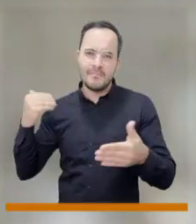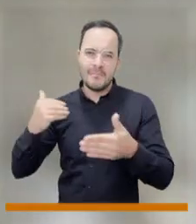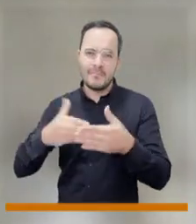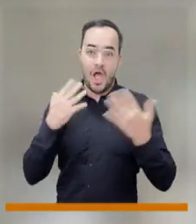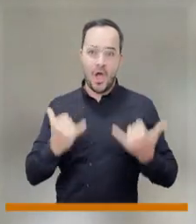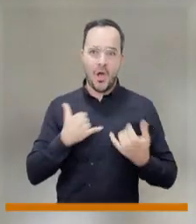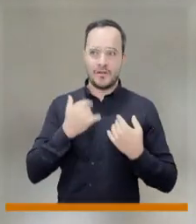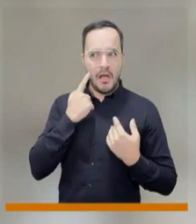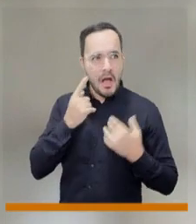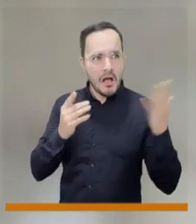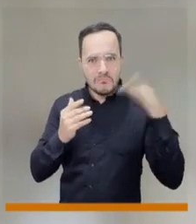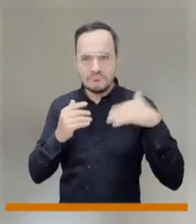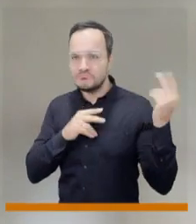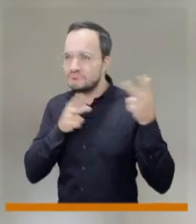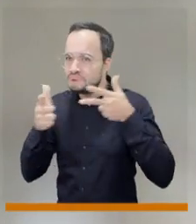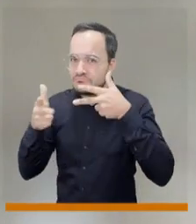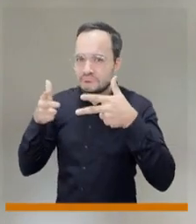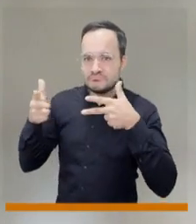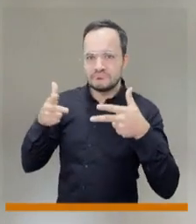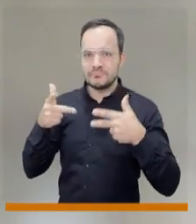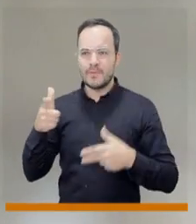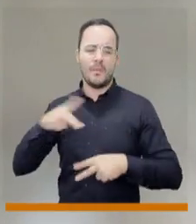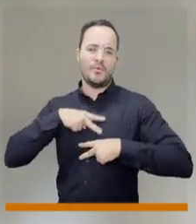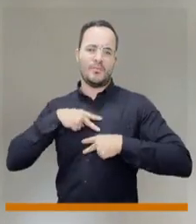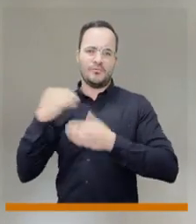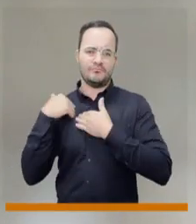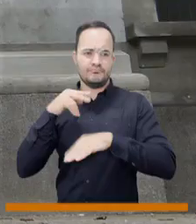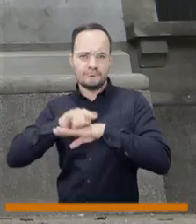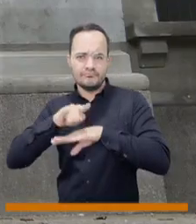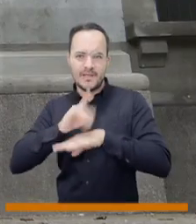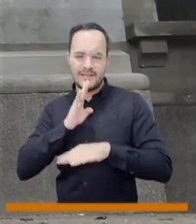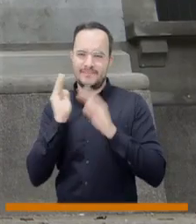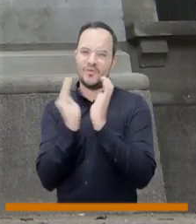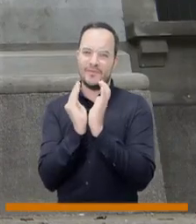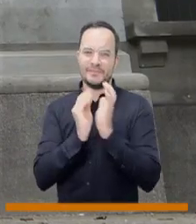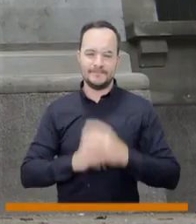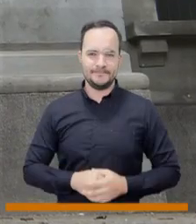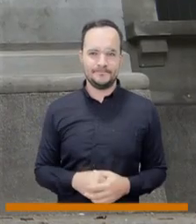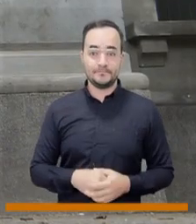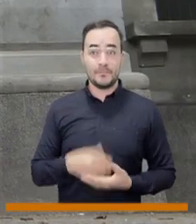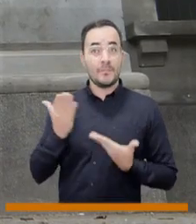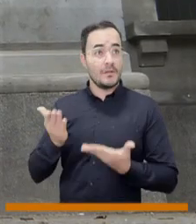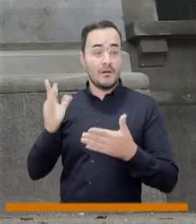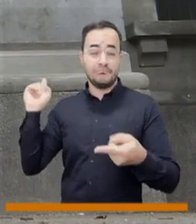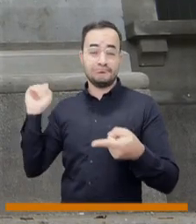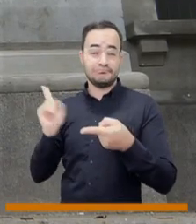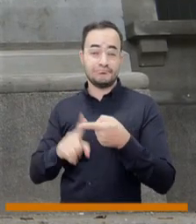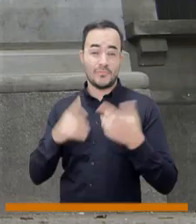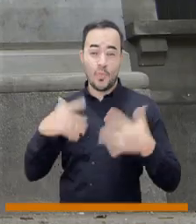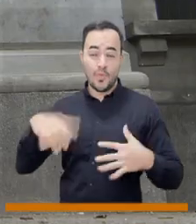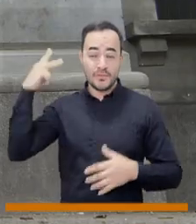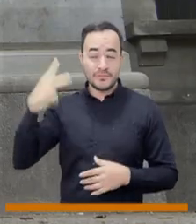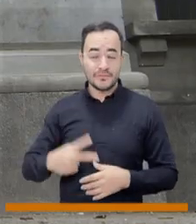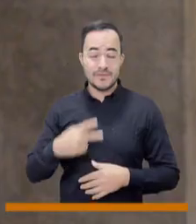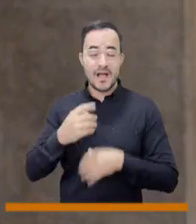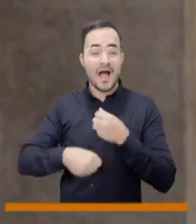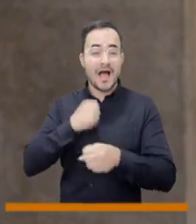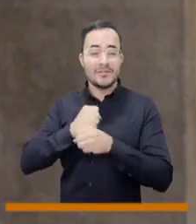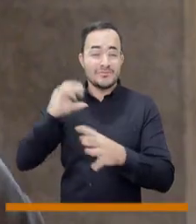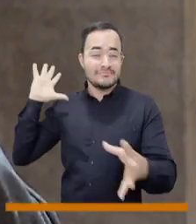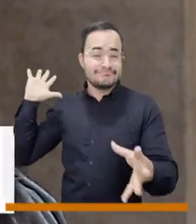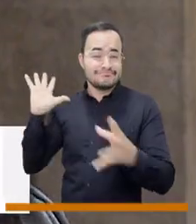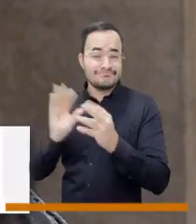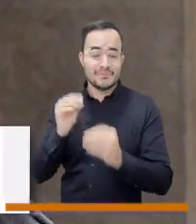intervención por su actual propietario conforma estamos en un edificio de más de 220 años de historia un